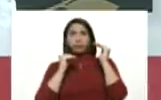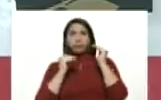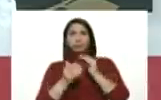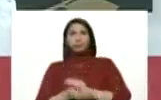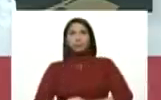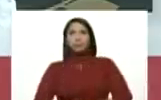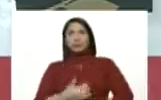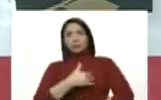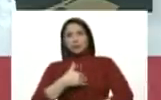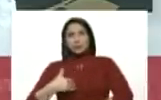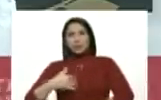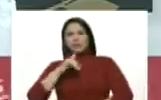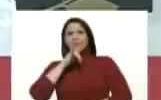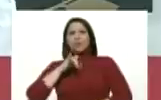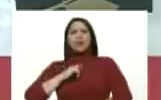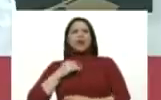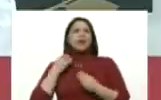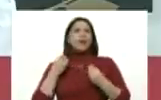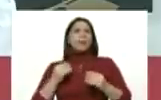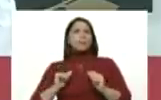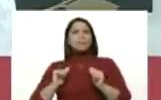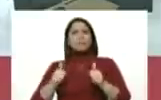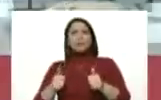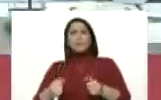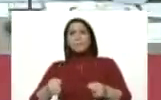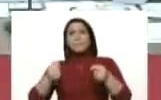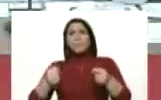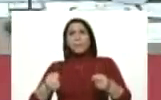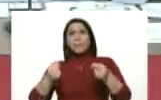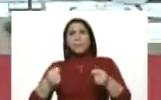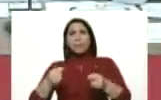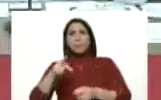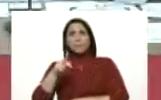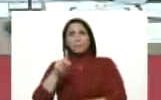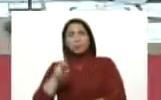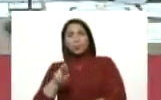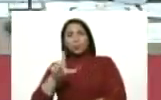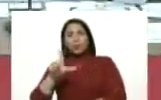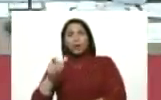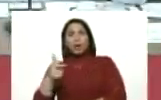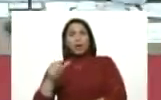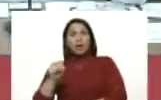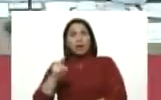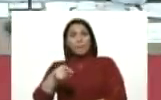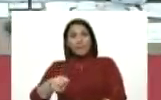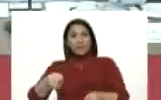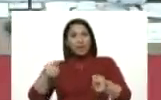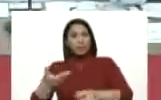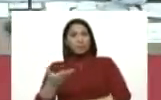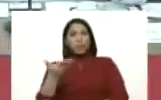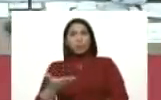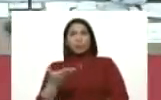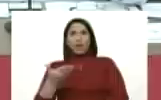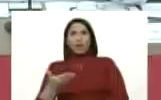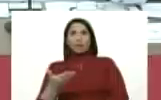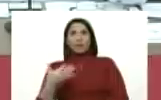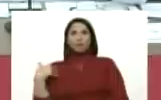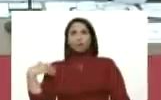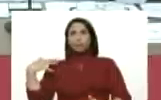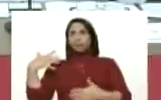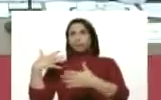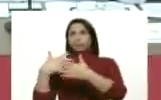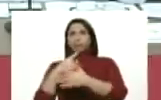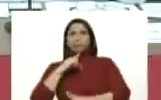Quisiera que me informara cómo marcha el tema del mercado Las Pulgas. Un mercado de tanta importancia. De tanta tradición en